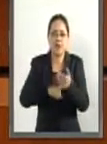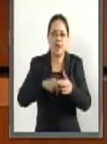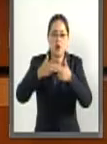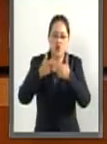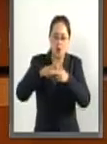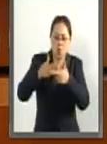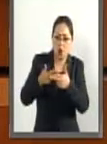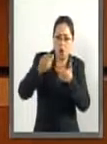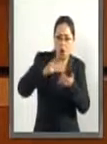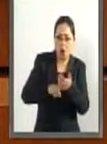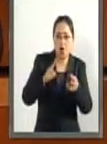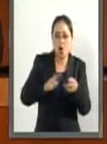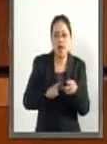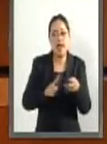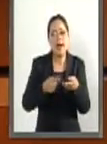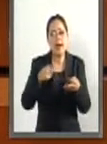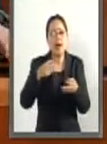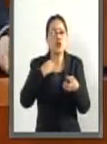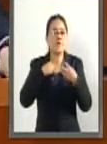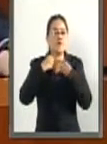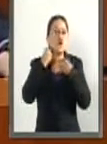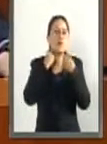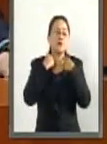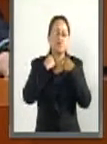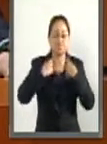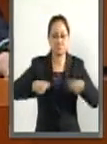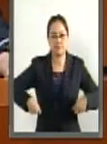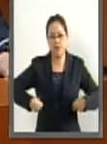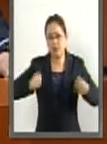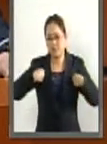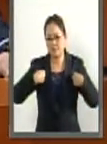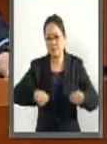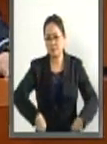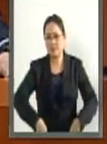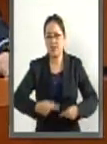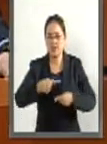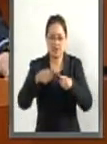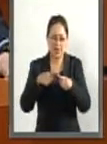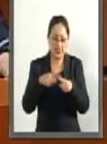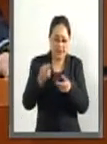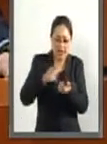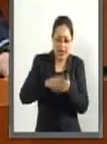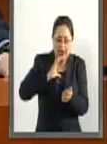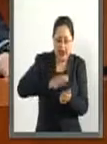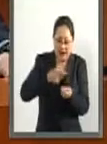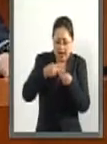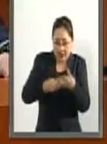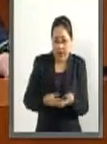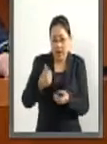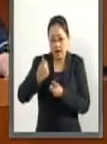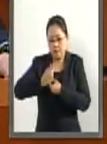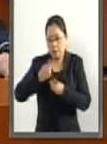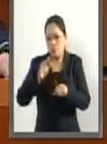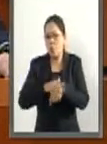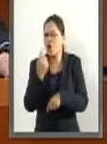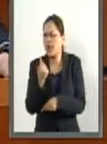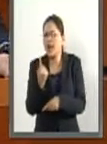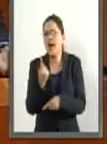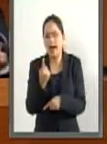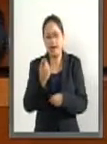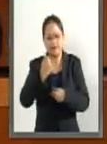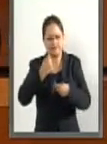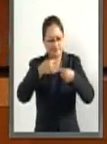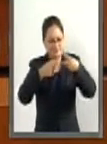osteosarcoma y linfoma. Las causas de estos padecimientos son diversas, pero se ha identificado que los